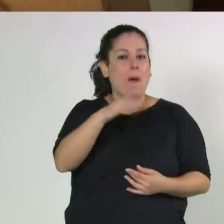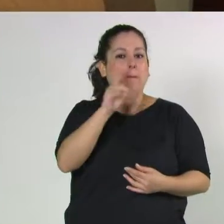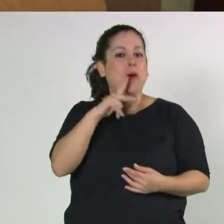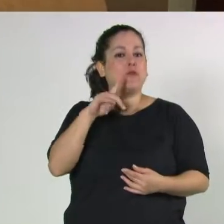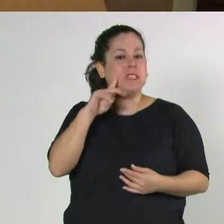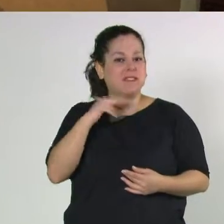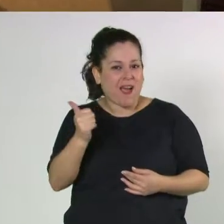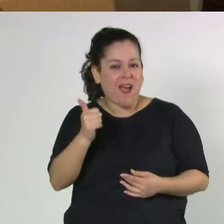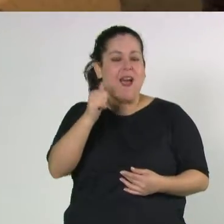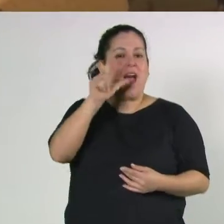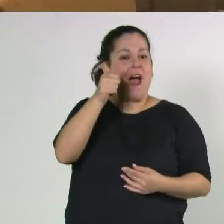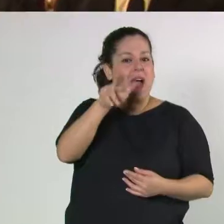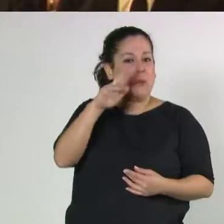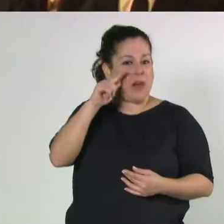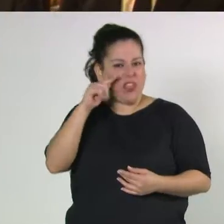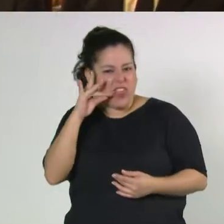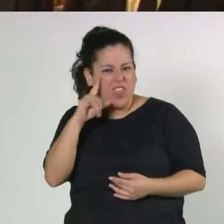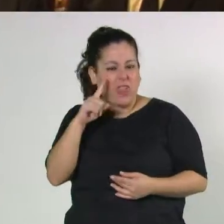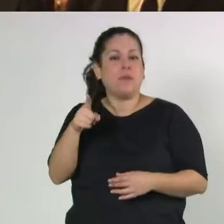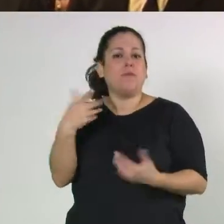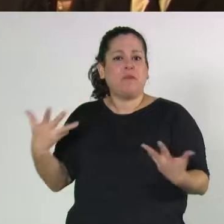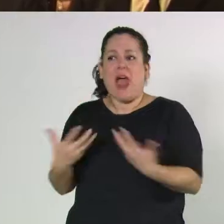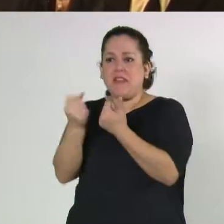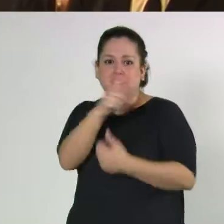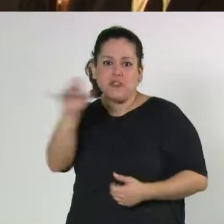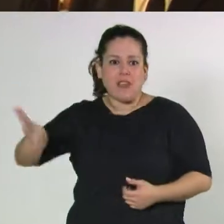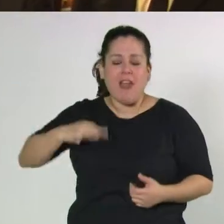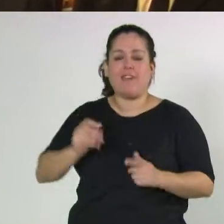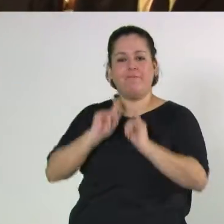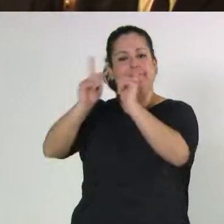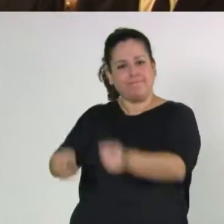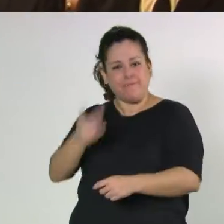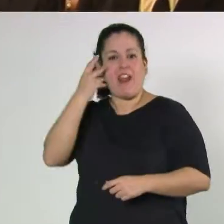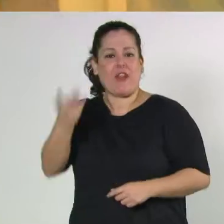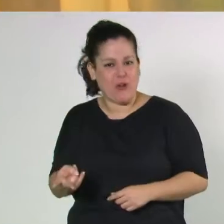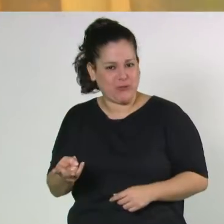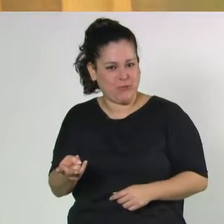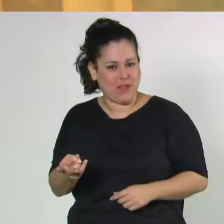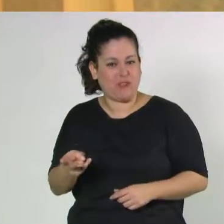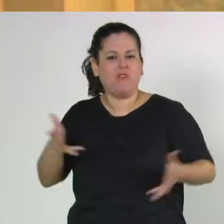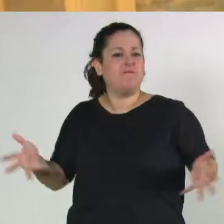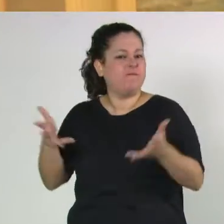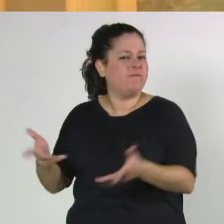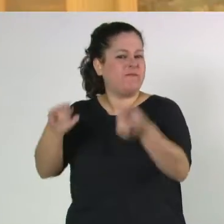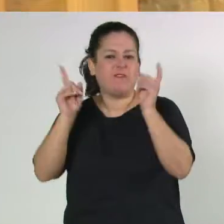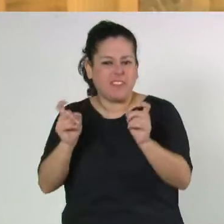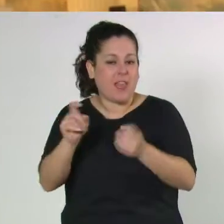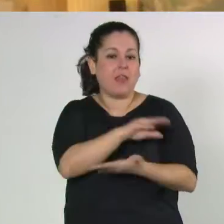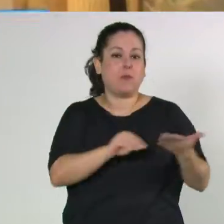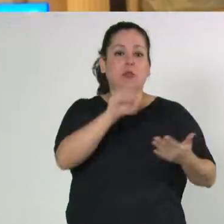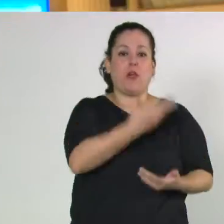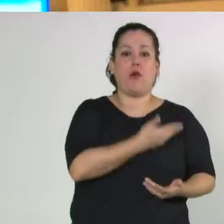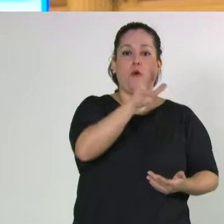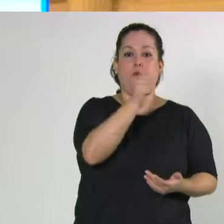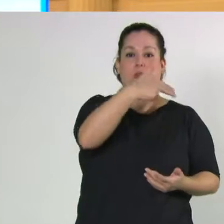Litoral de Santa Fe, con motivo de cumplirse 100 años de su fundación. La distinción fue impulsada por los diputados Silvina Frana y